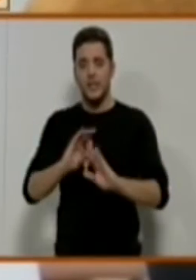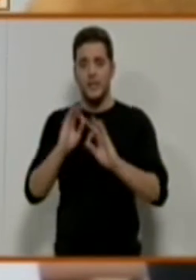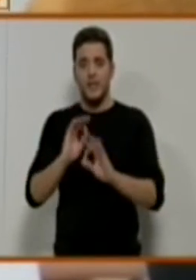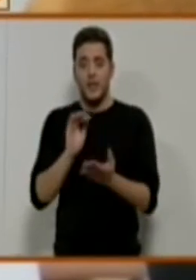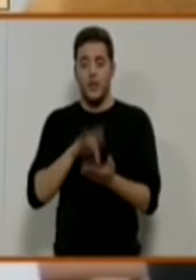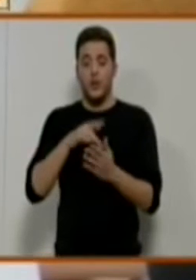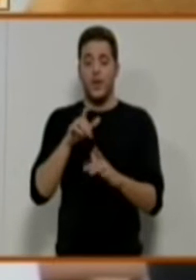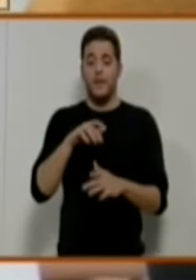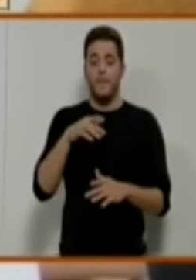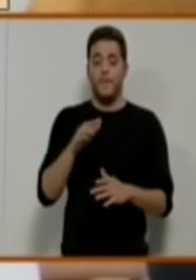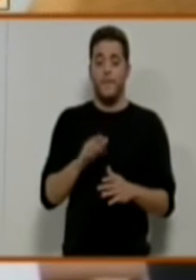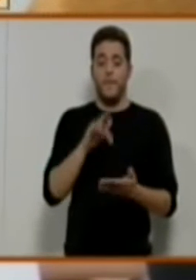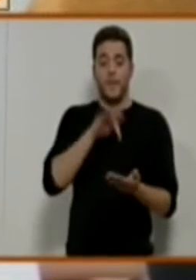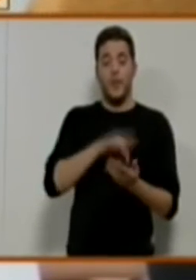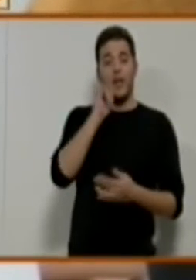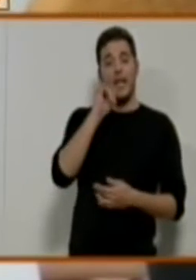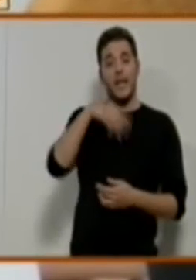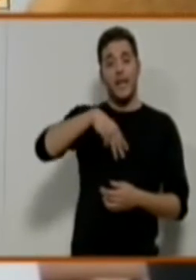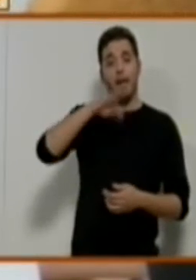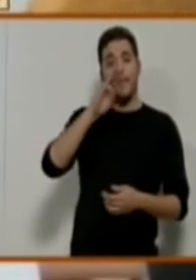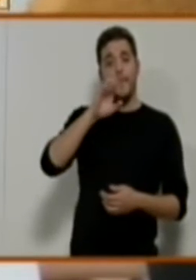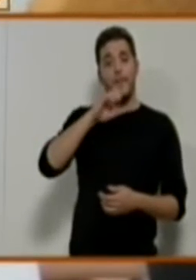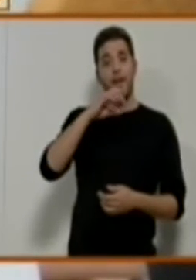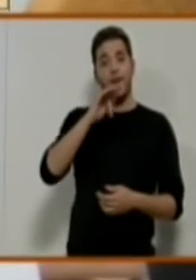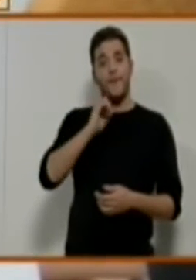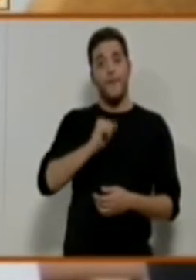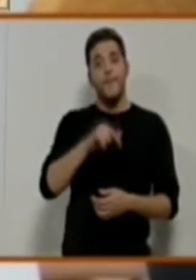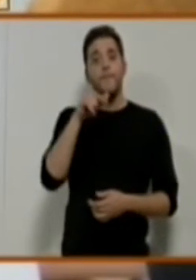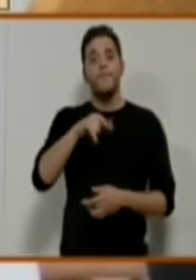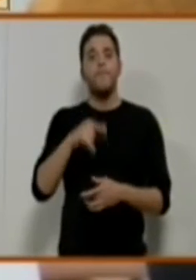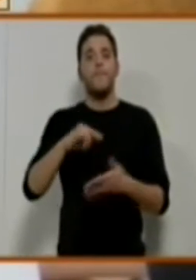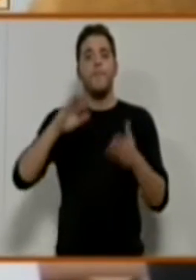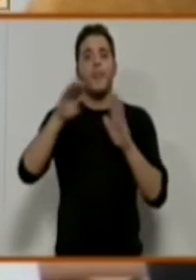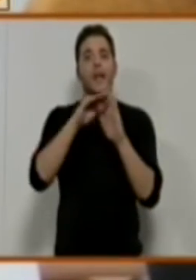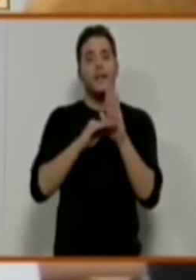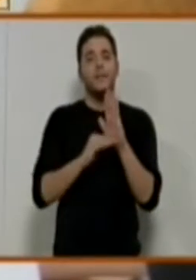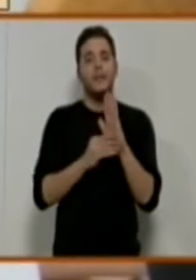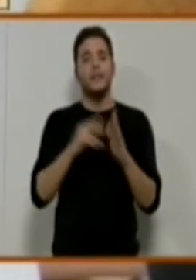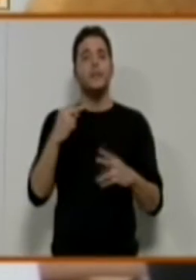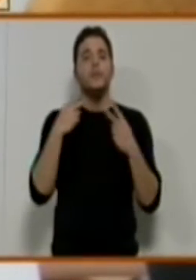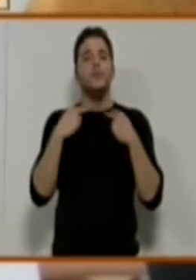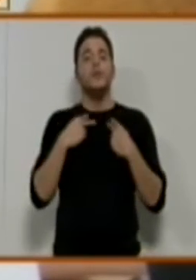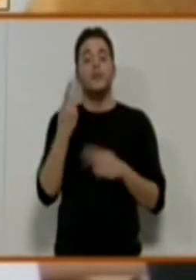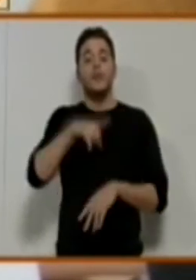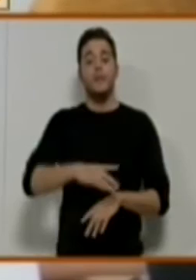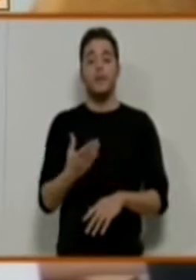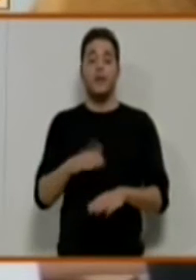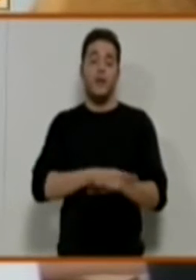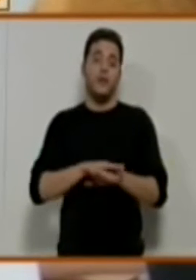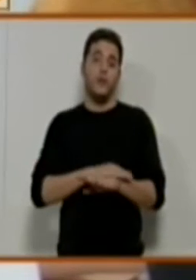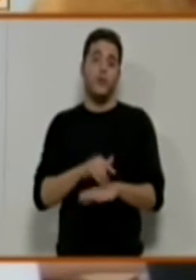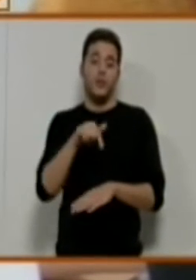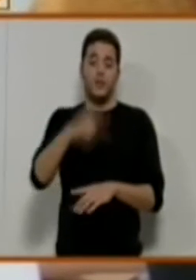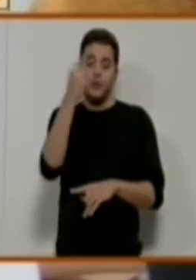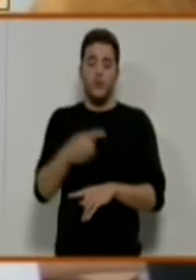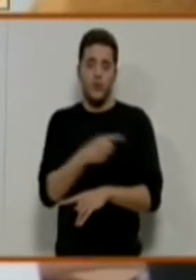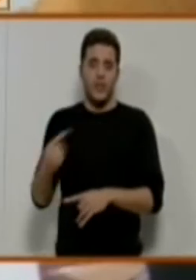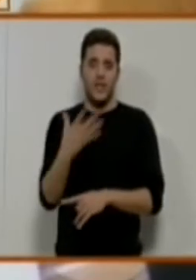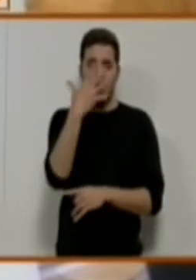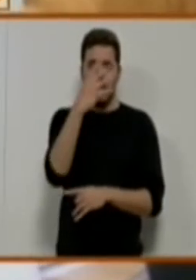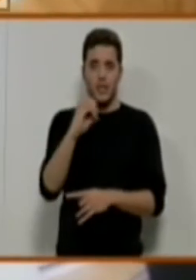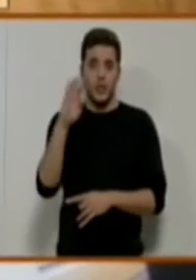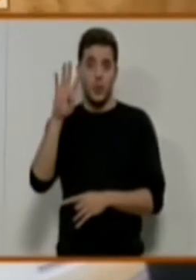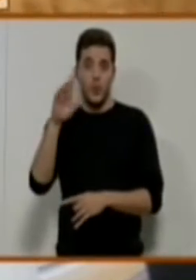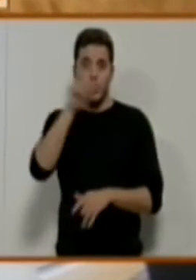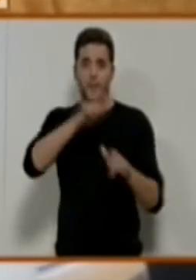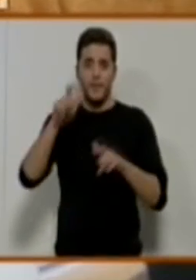INPEFE también hemos realizado el plan de la diputación y dos de la Junta, además de un plan local municipal, un total de 504 personas